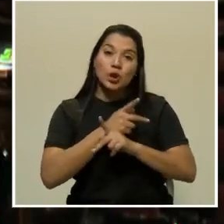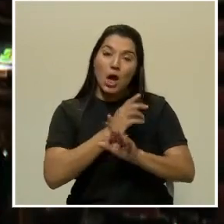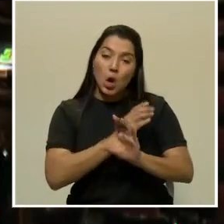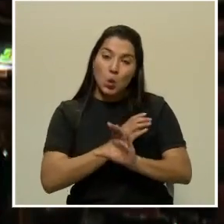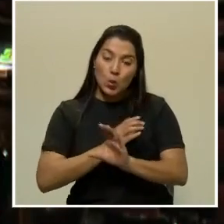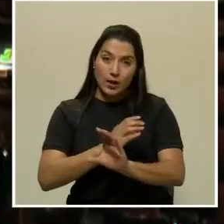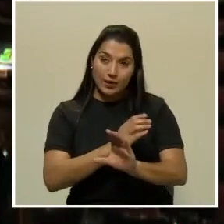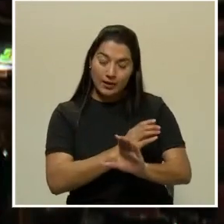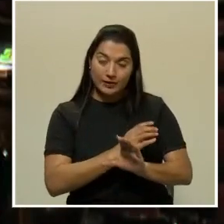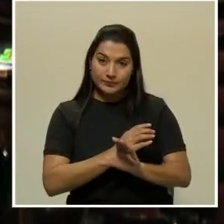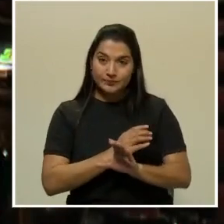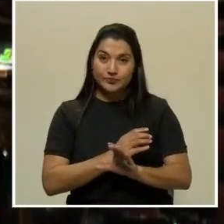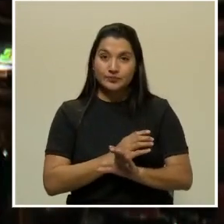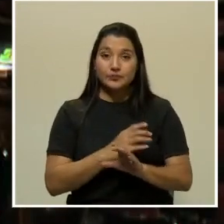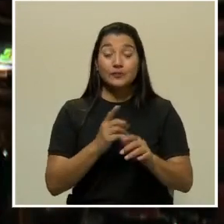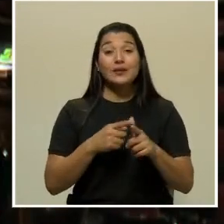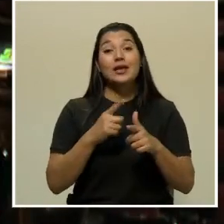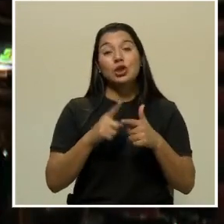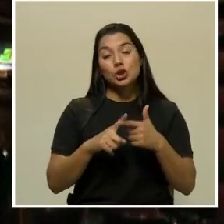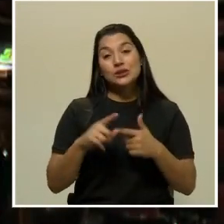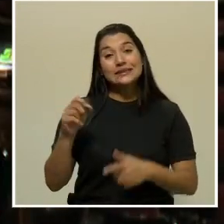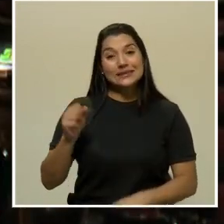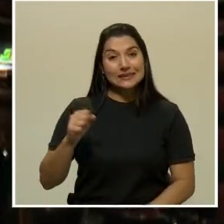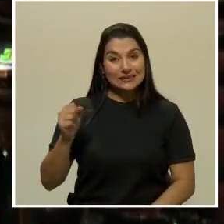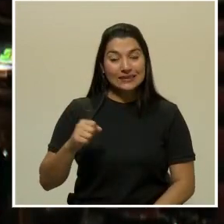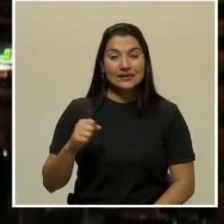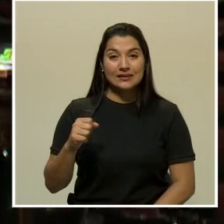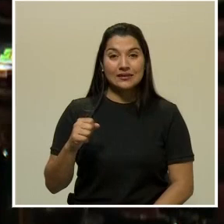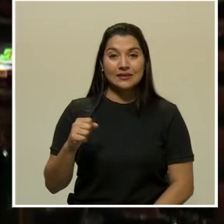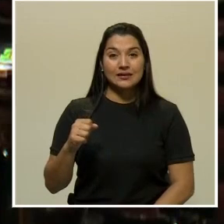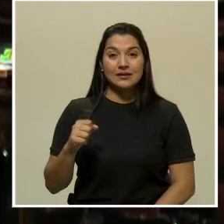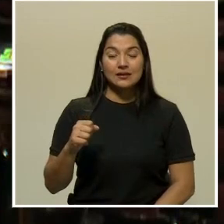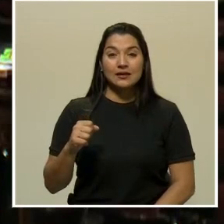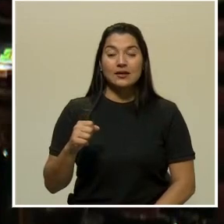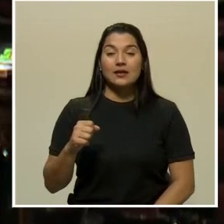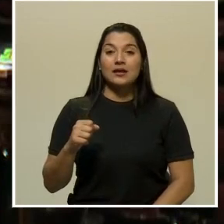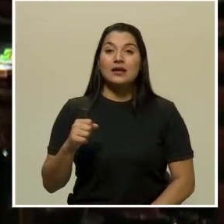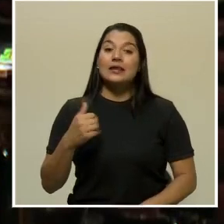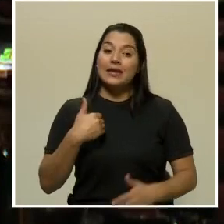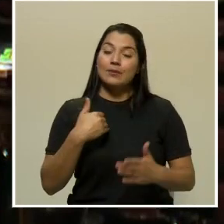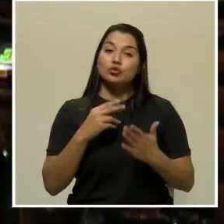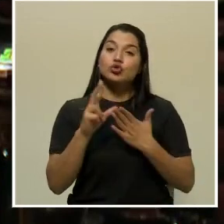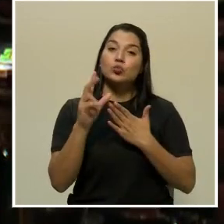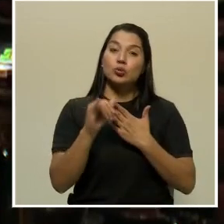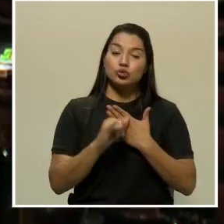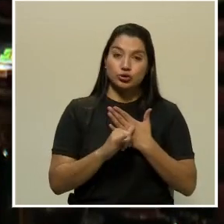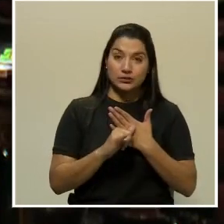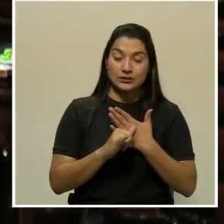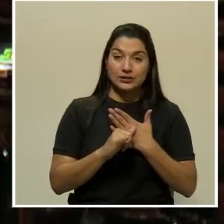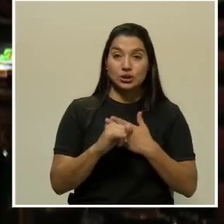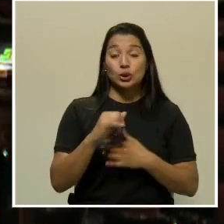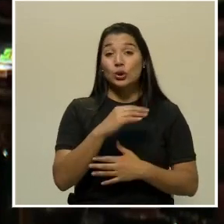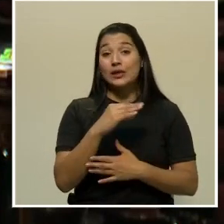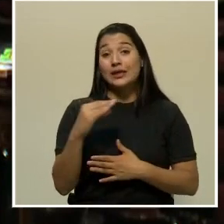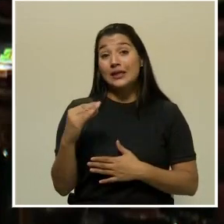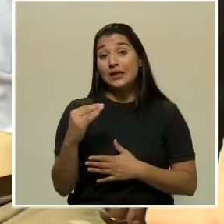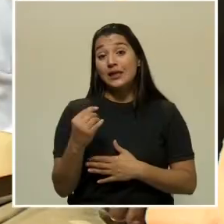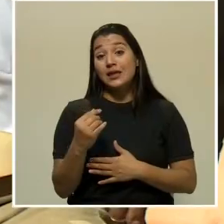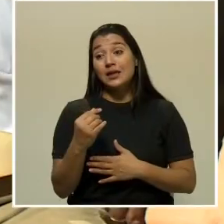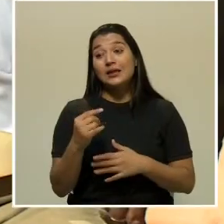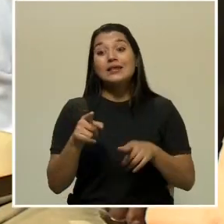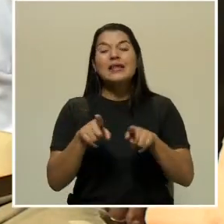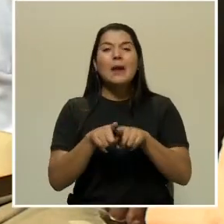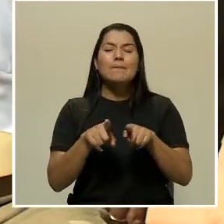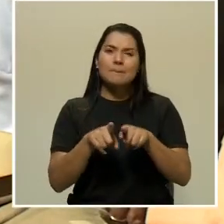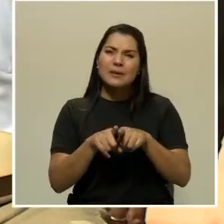en esa buena intención. Entonces, sí hay una visión y hay un tema ético